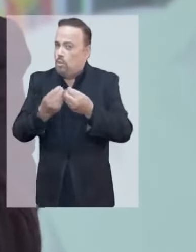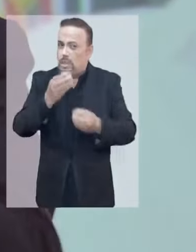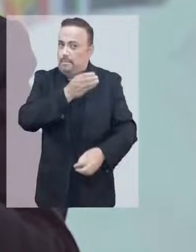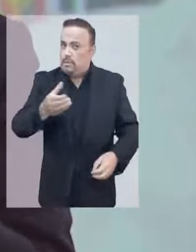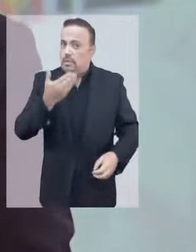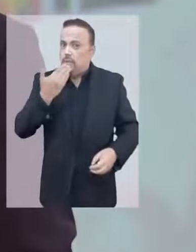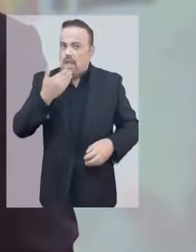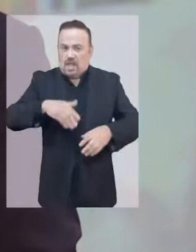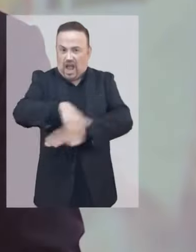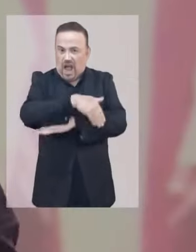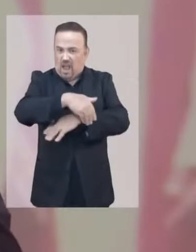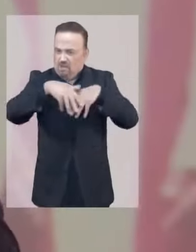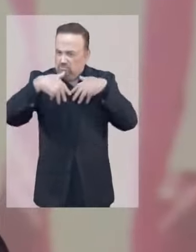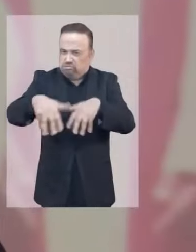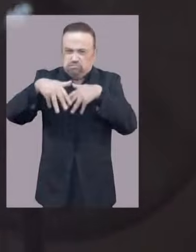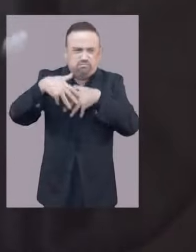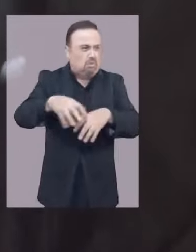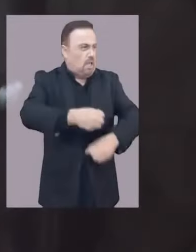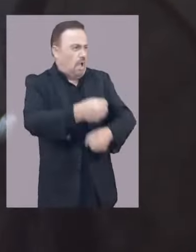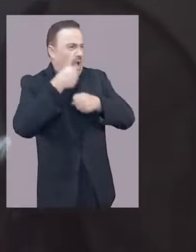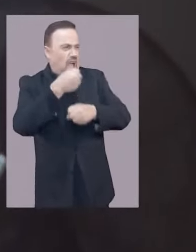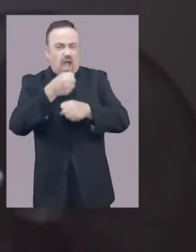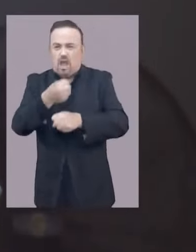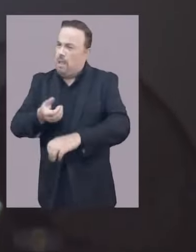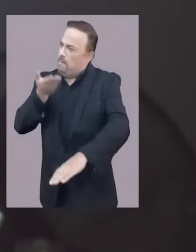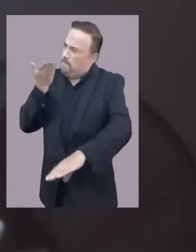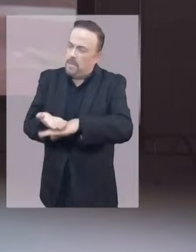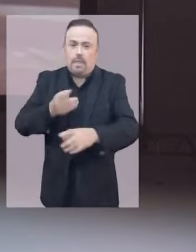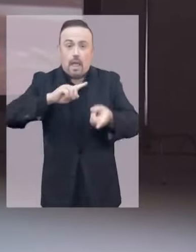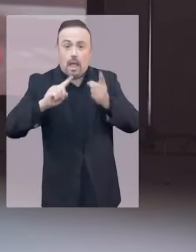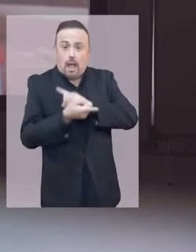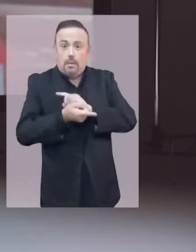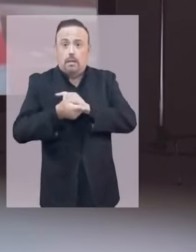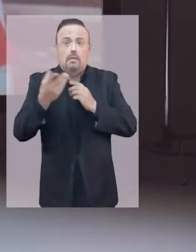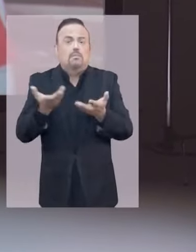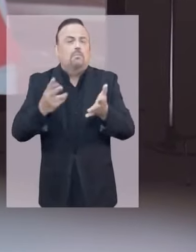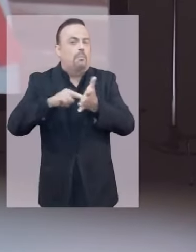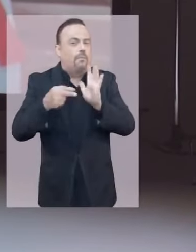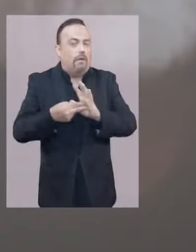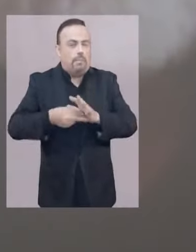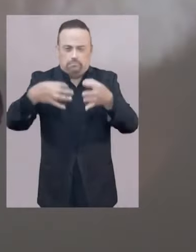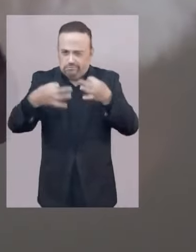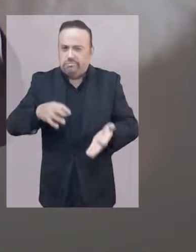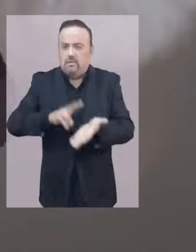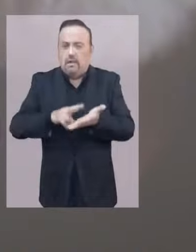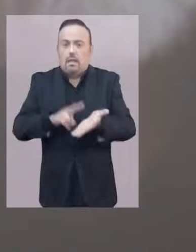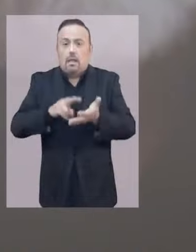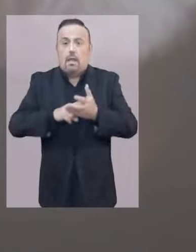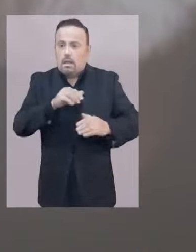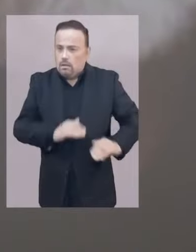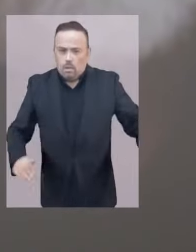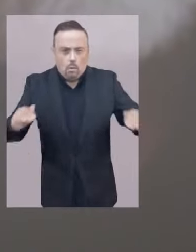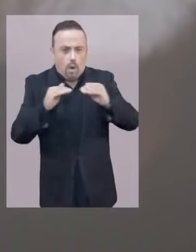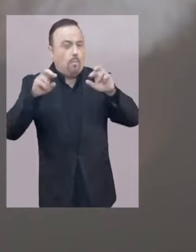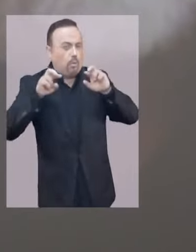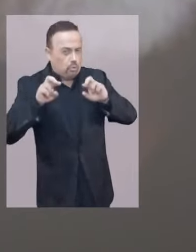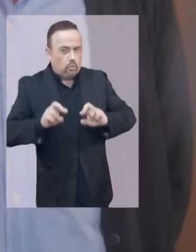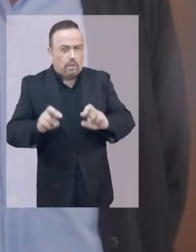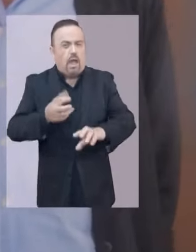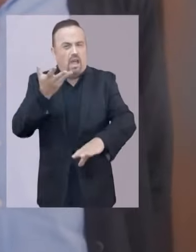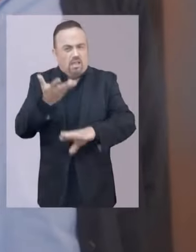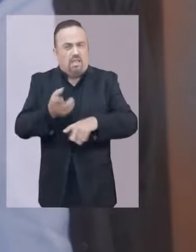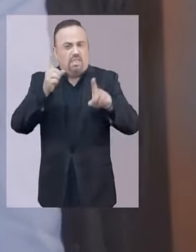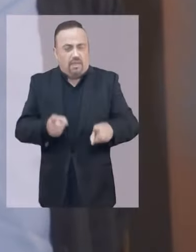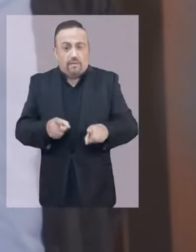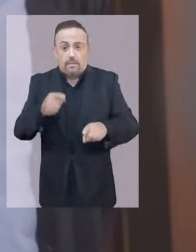que estaban en la calle exigiéndonos cambios que tienen que ver con problemas reales. Que la cancha sea pareja, que haya igualdad de oportunidades.